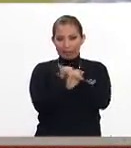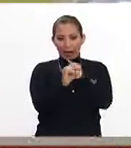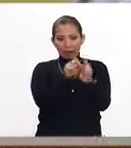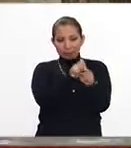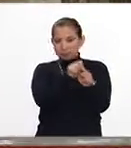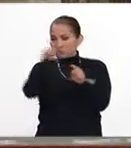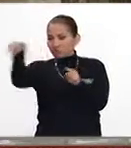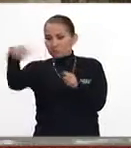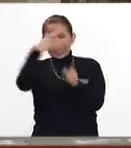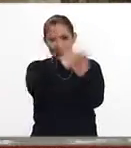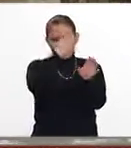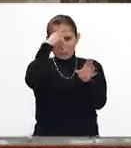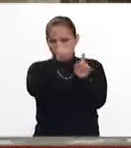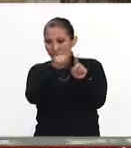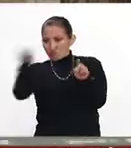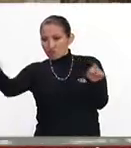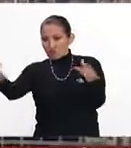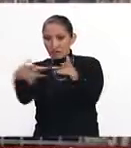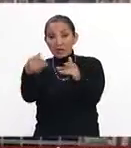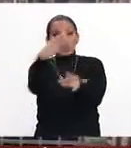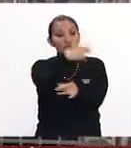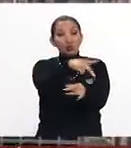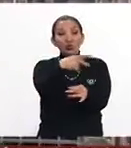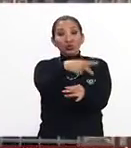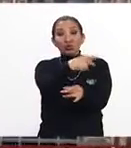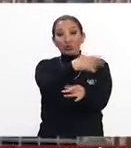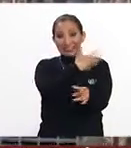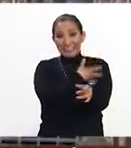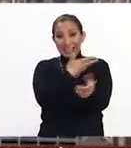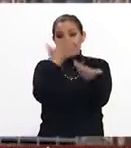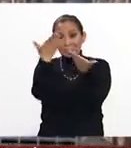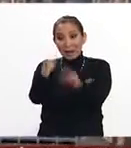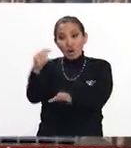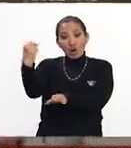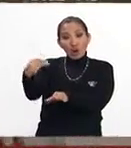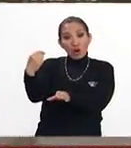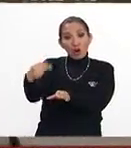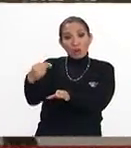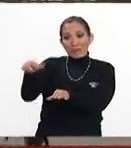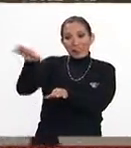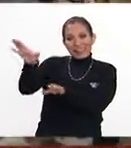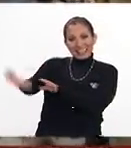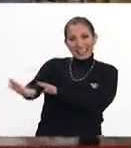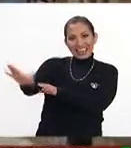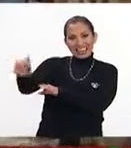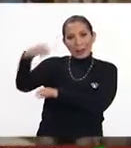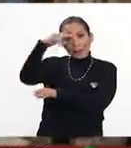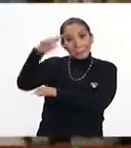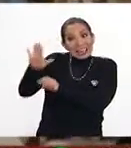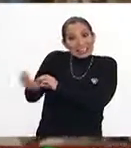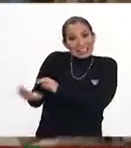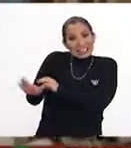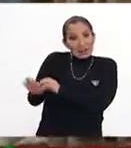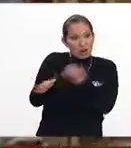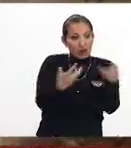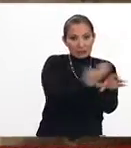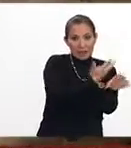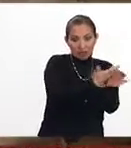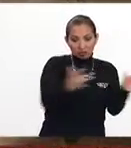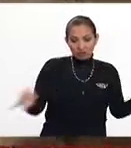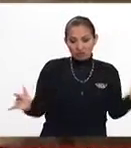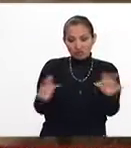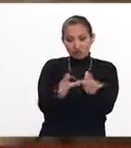Unidos a México. Si tú tienes una cuenta a donde enviarla, de preferencia te tengas cuenta